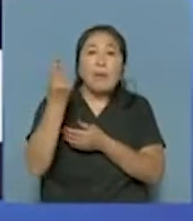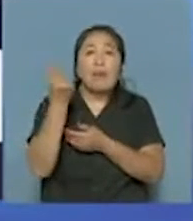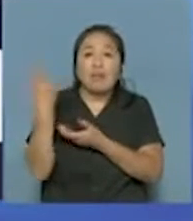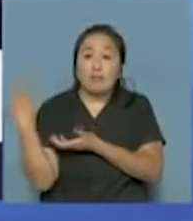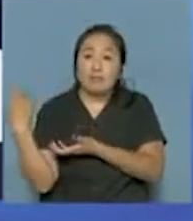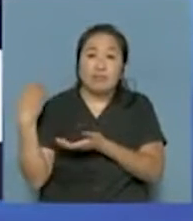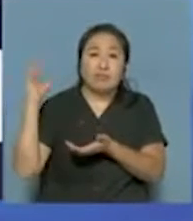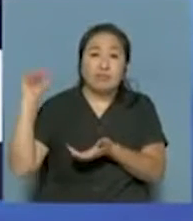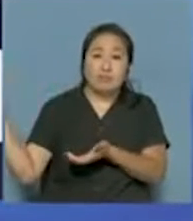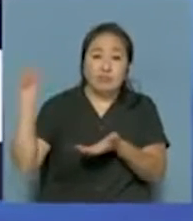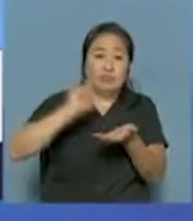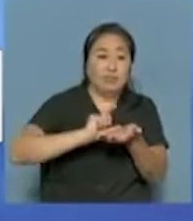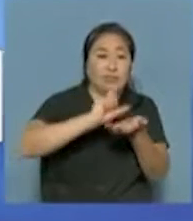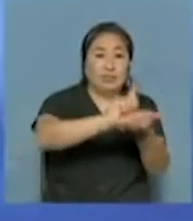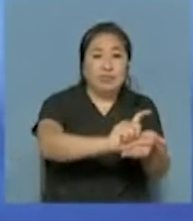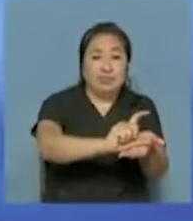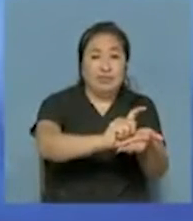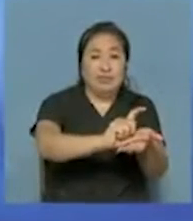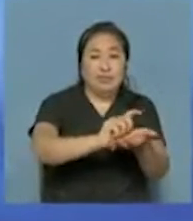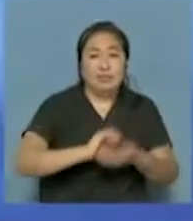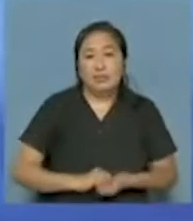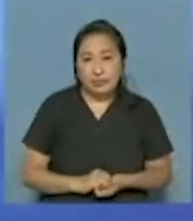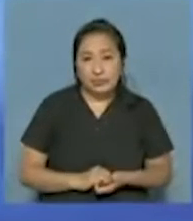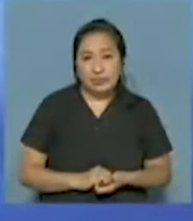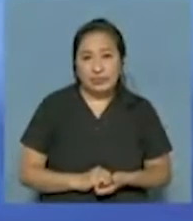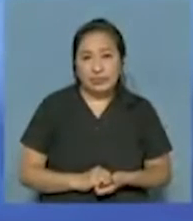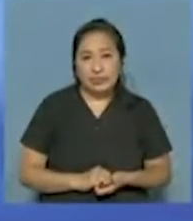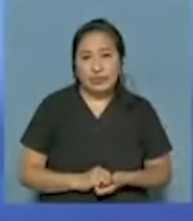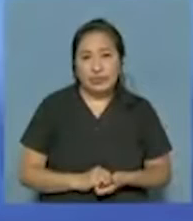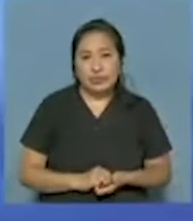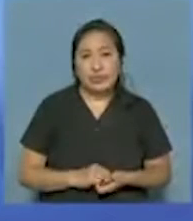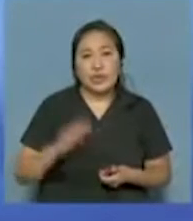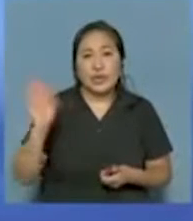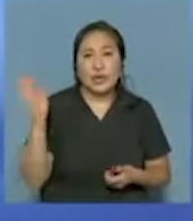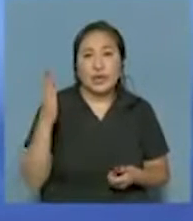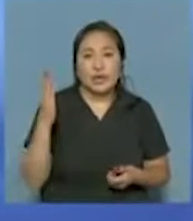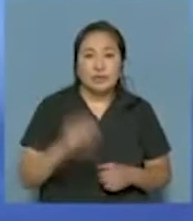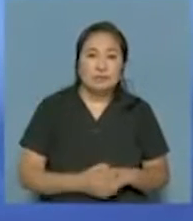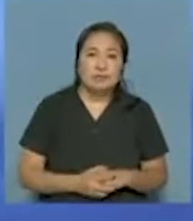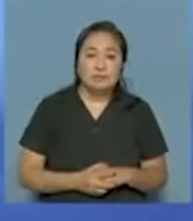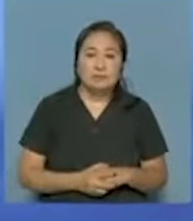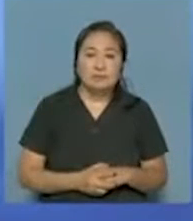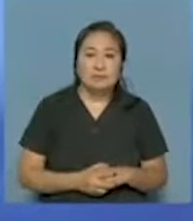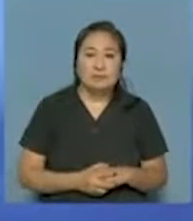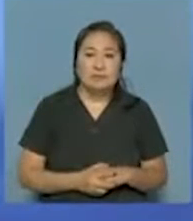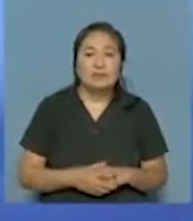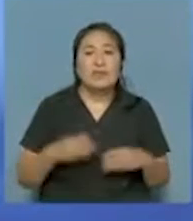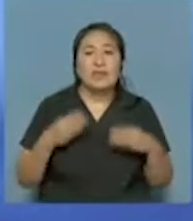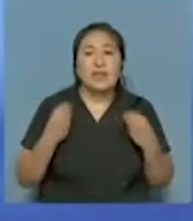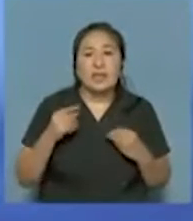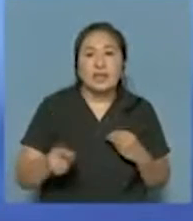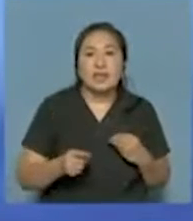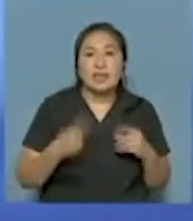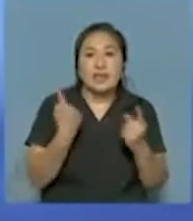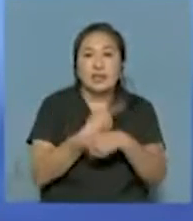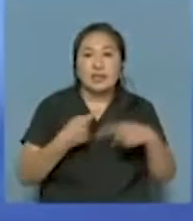hace a todo lo que eran